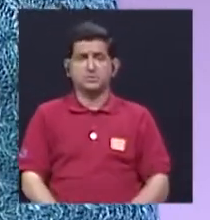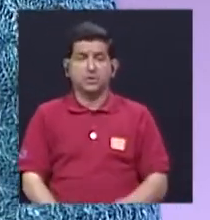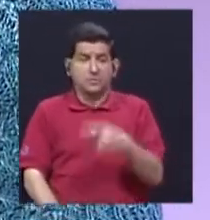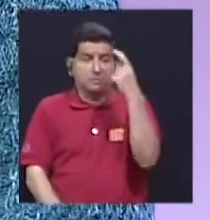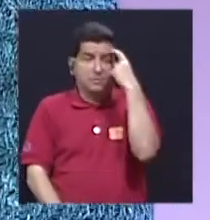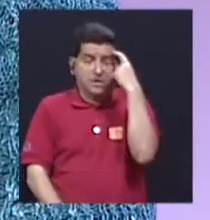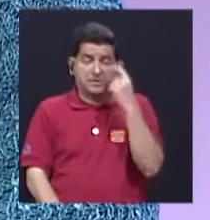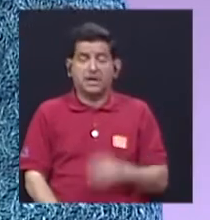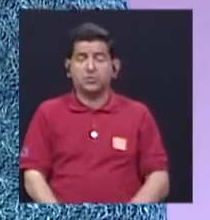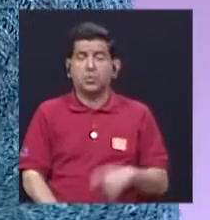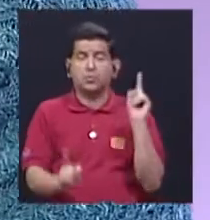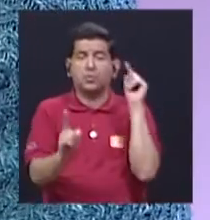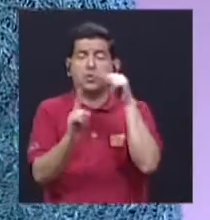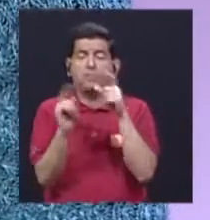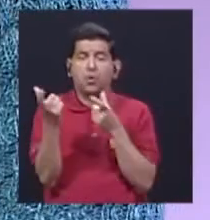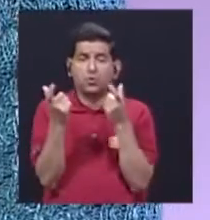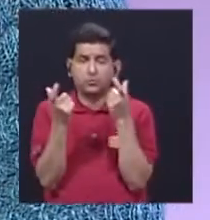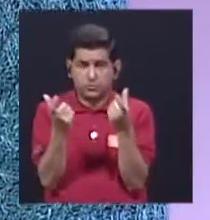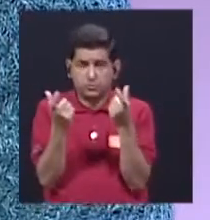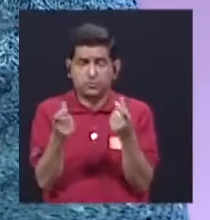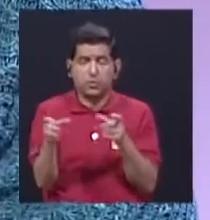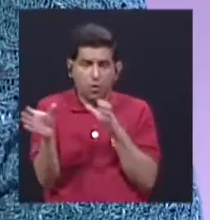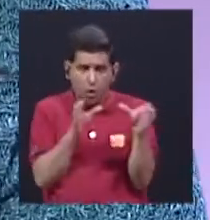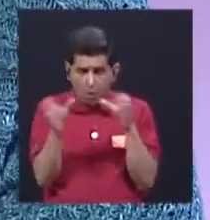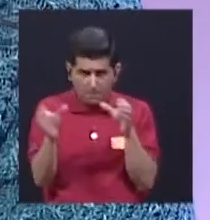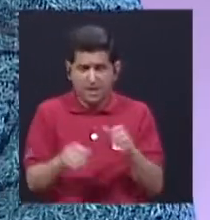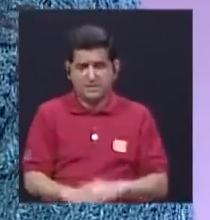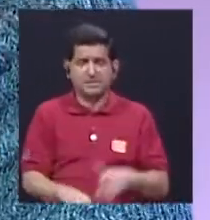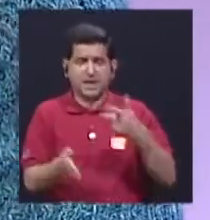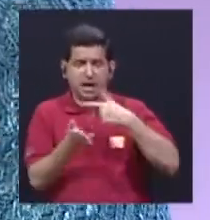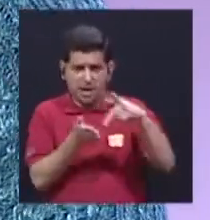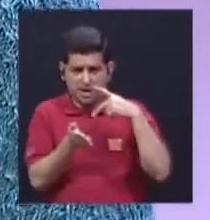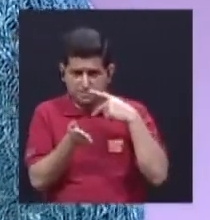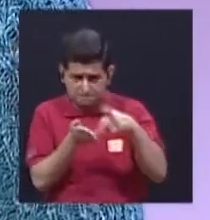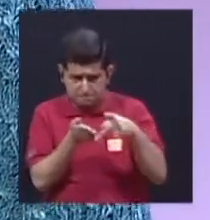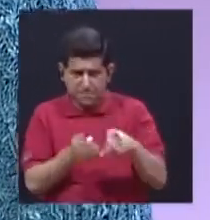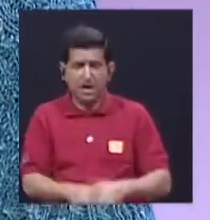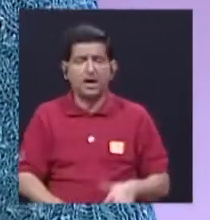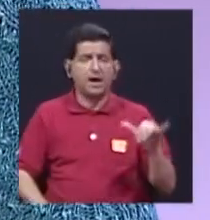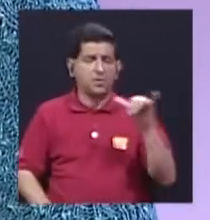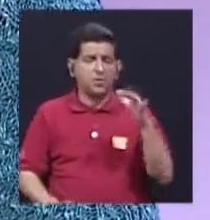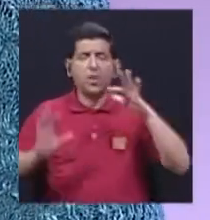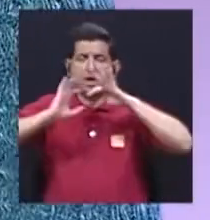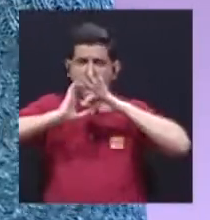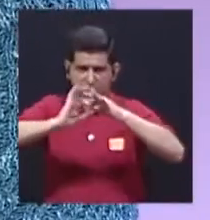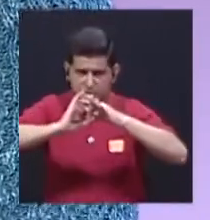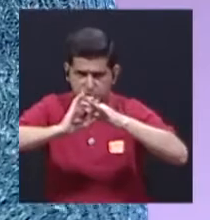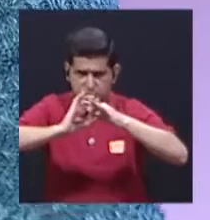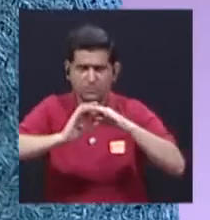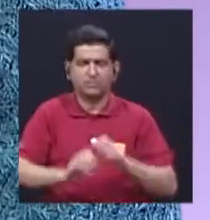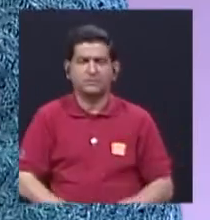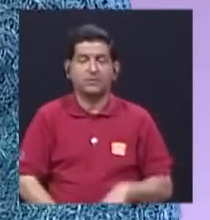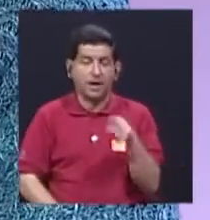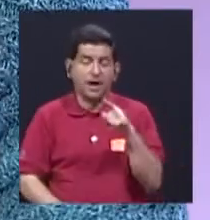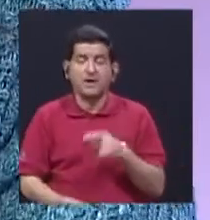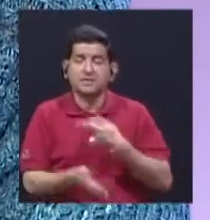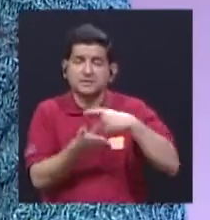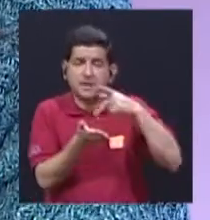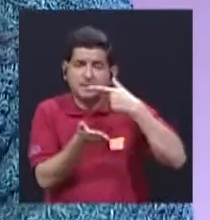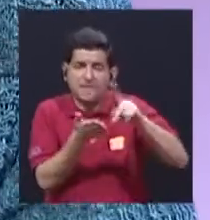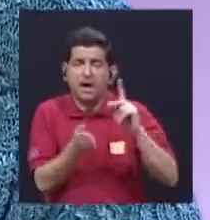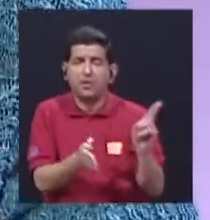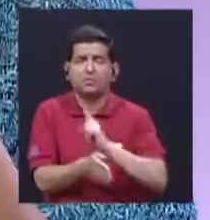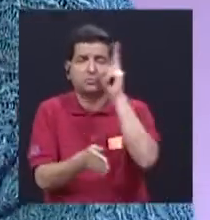digamos, para fines comerciales, tengan que pagar un cánon relacionado con los montos que ganan y que ese cánon sea